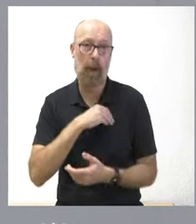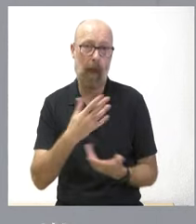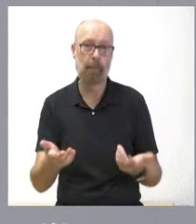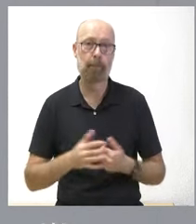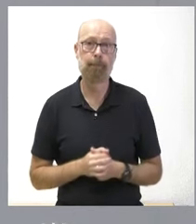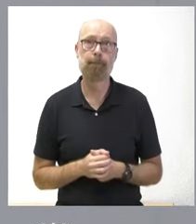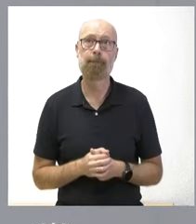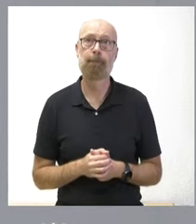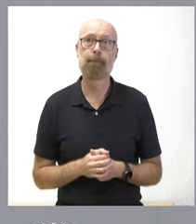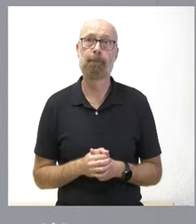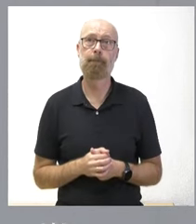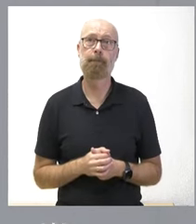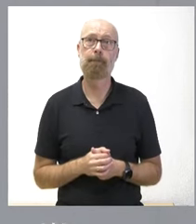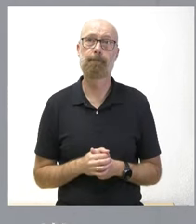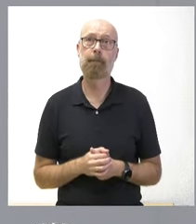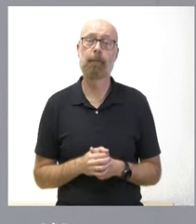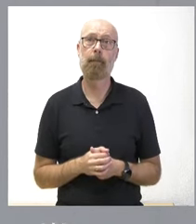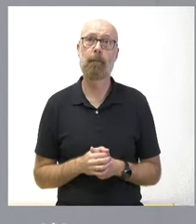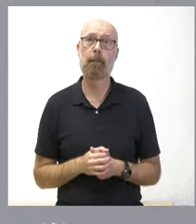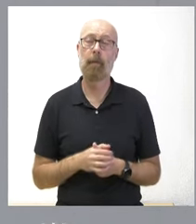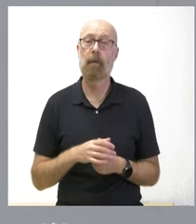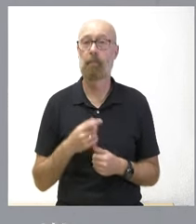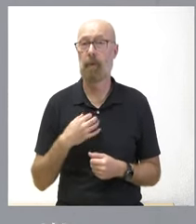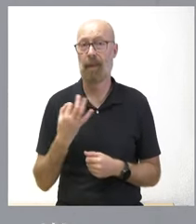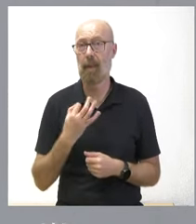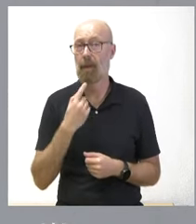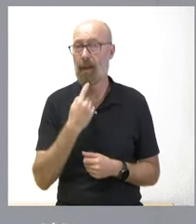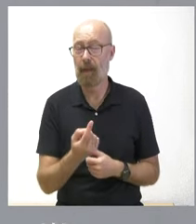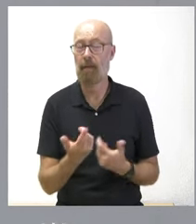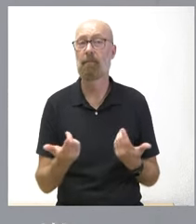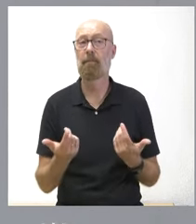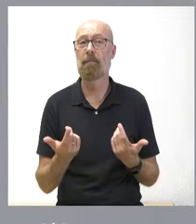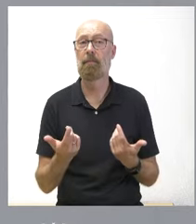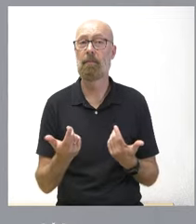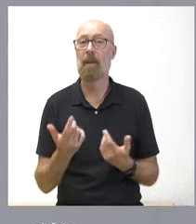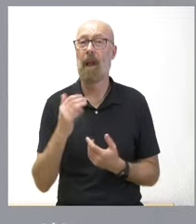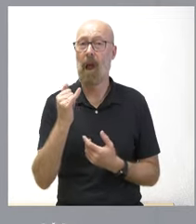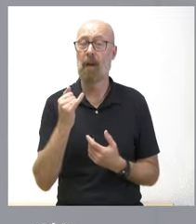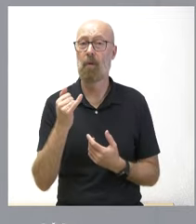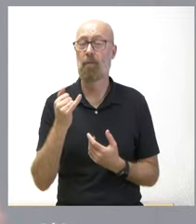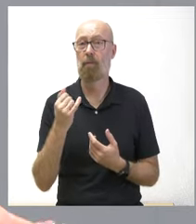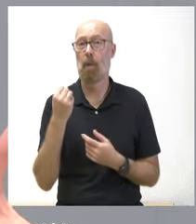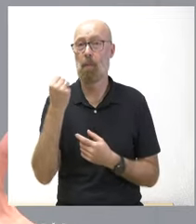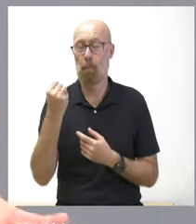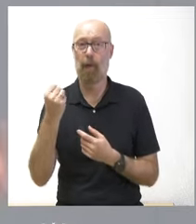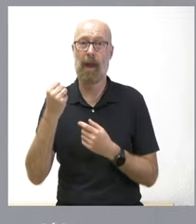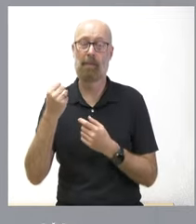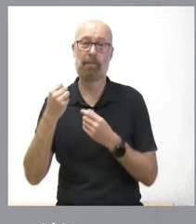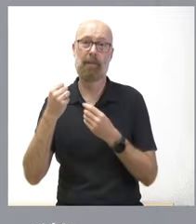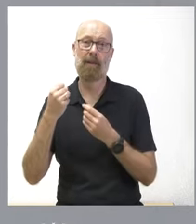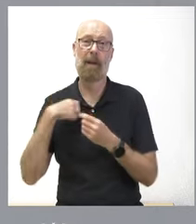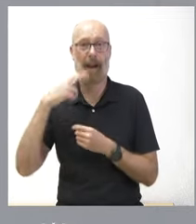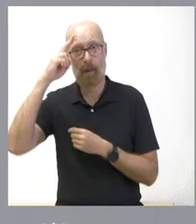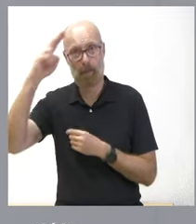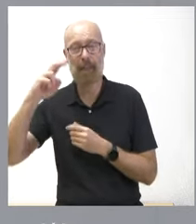que tengamos que decir que hay un Poder Ejecutivo que respeta al Legislativo y que